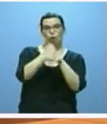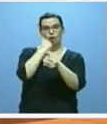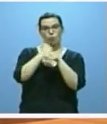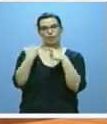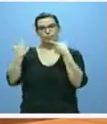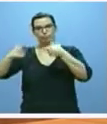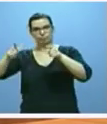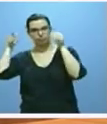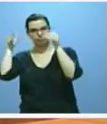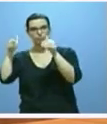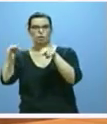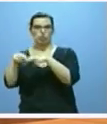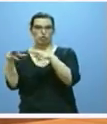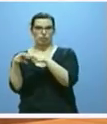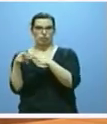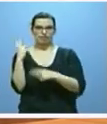en el plano social.